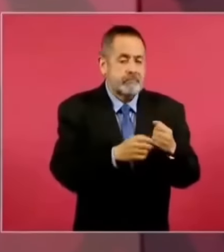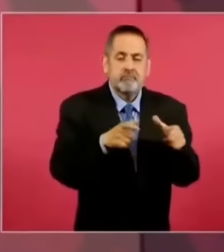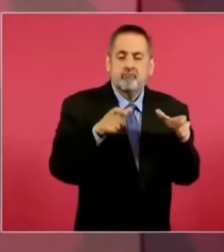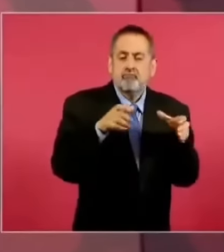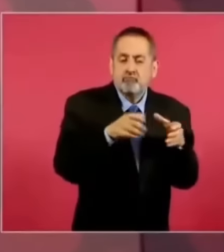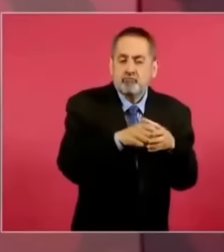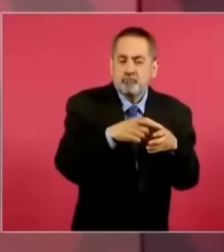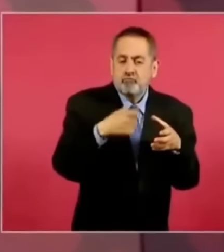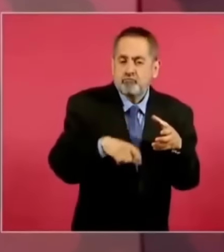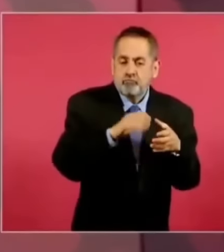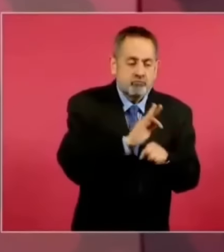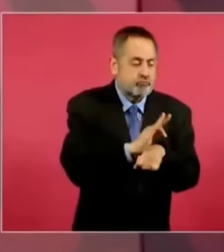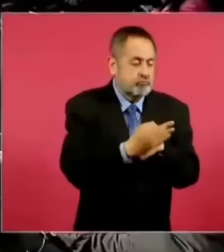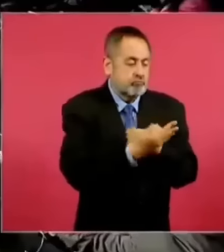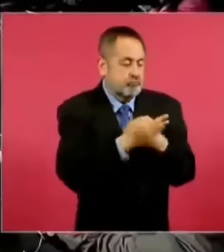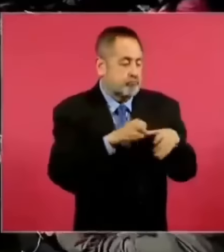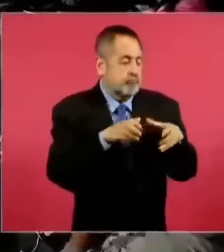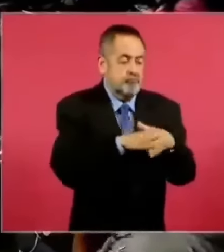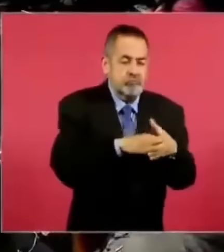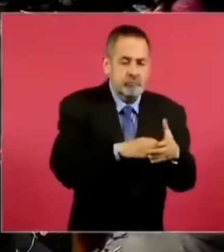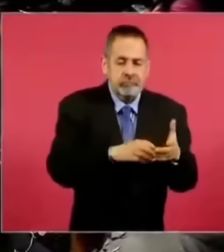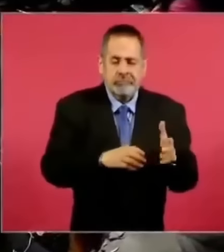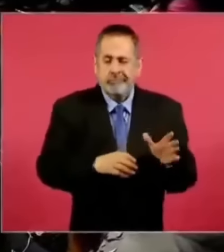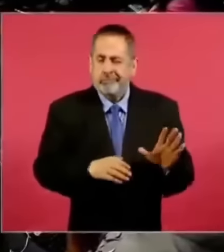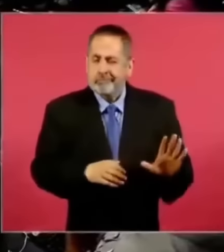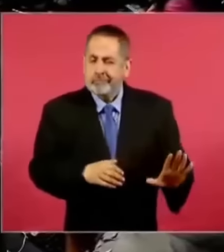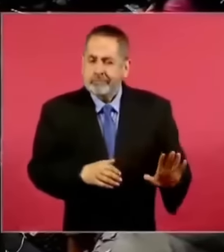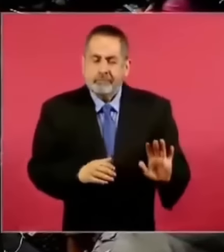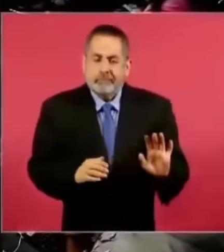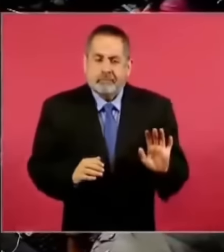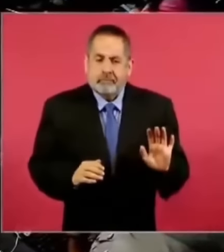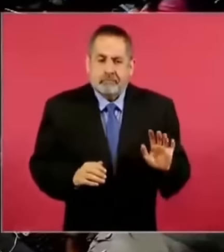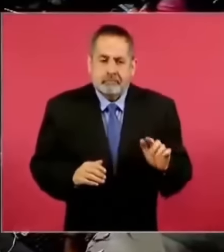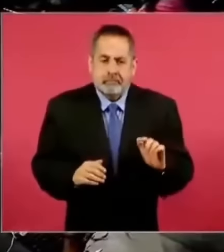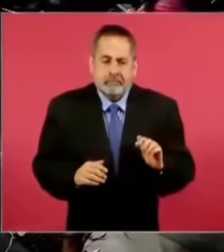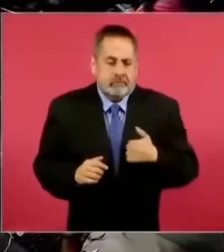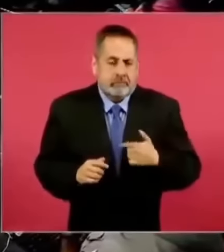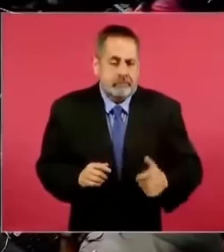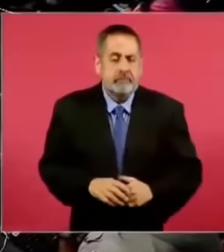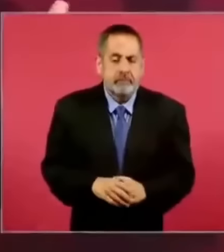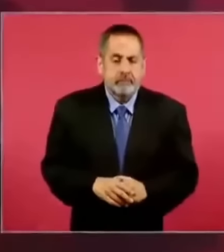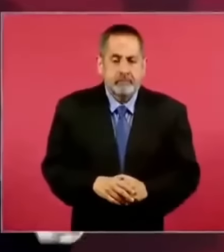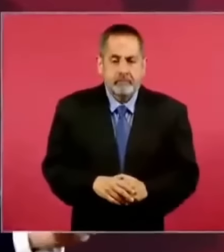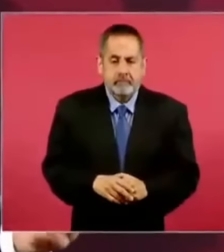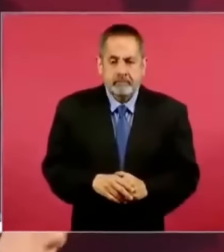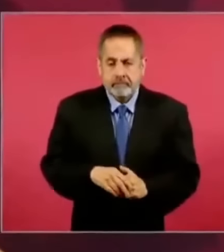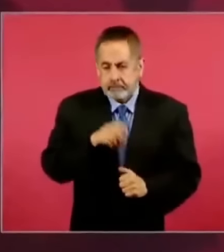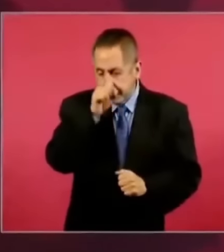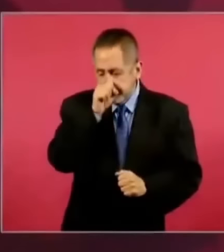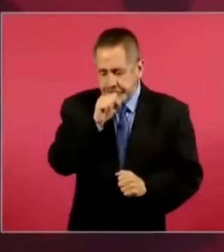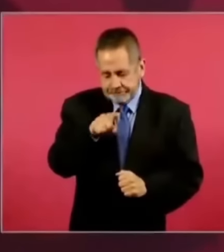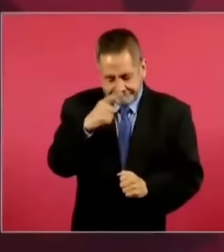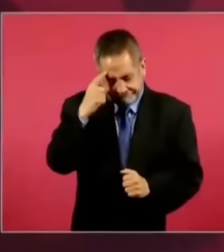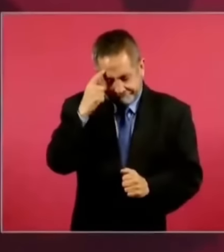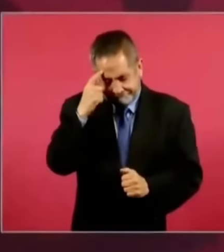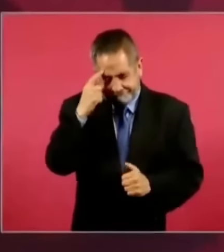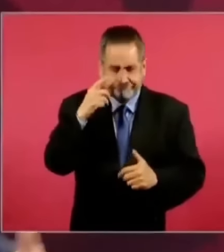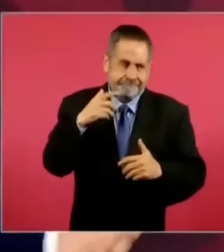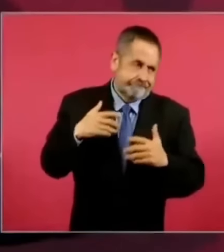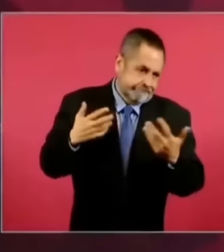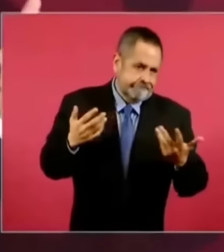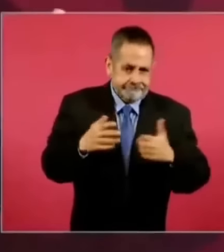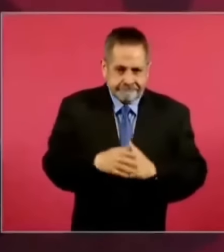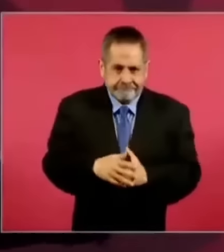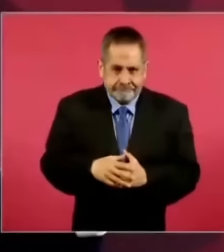que por cierto, también de manera lógica lo